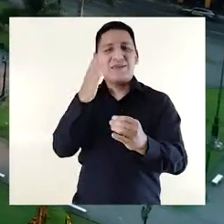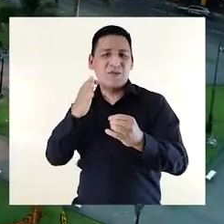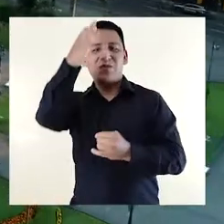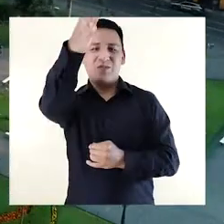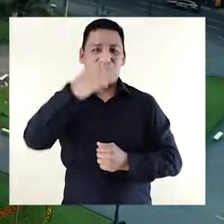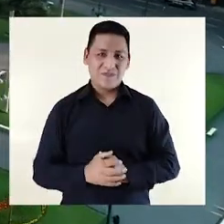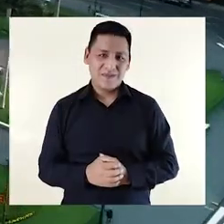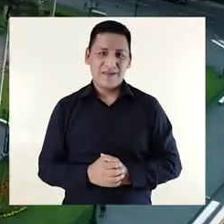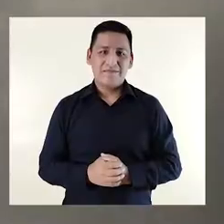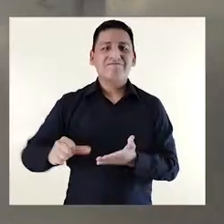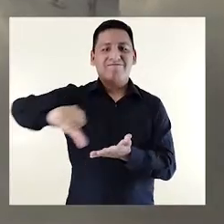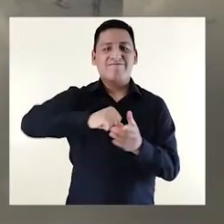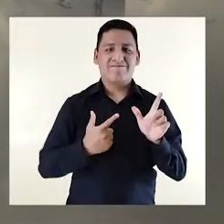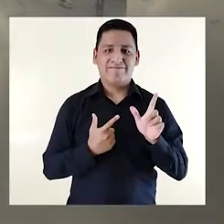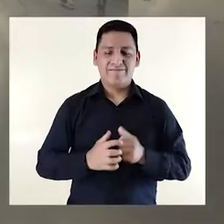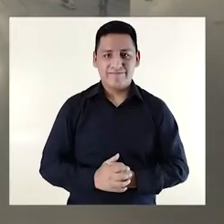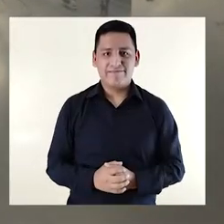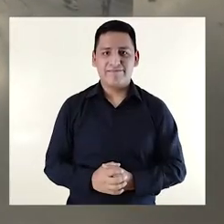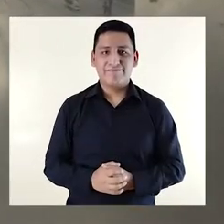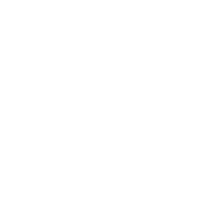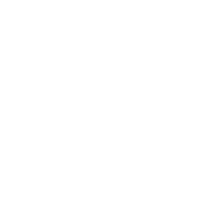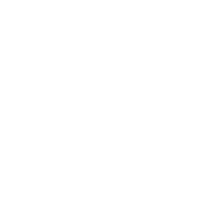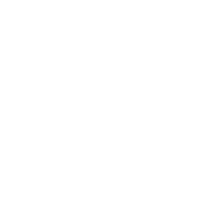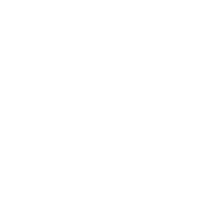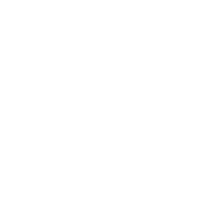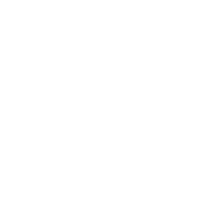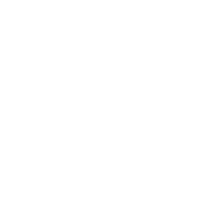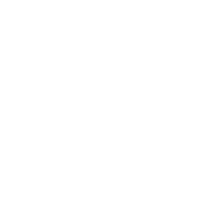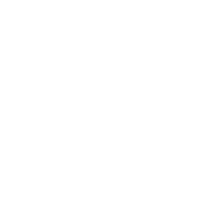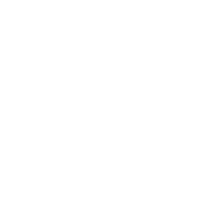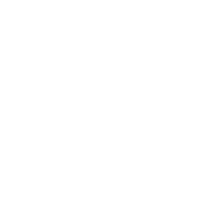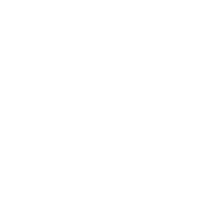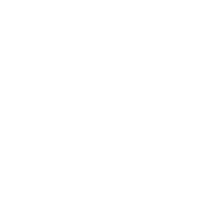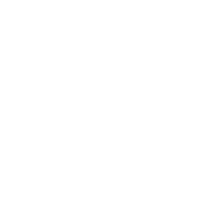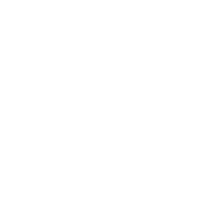presente y futuro. Plaza de Armas. Nuestra Lima del Bicentenario.